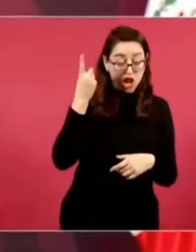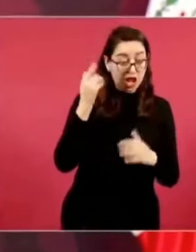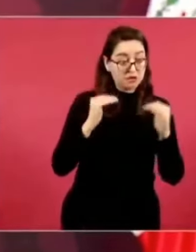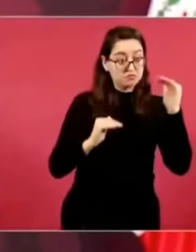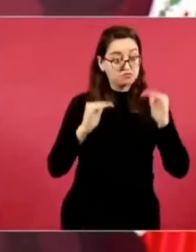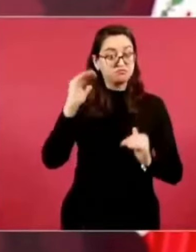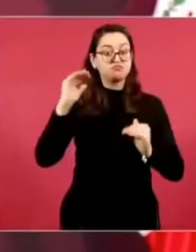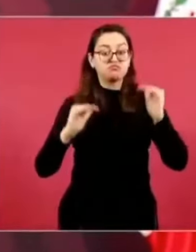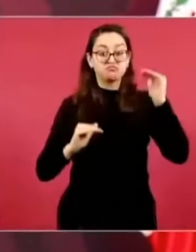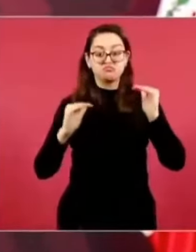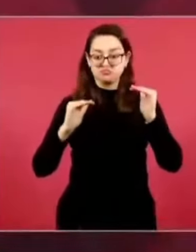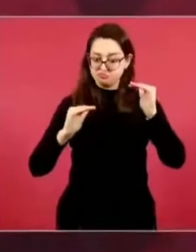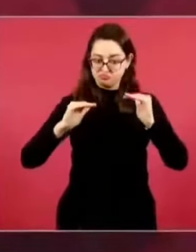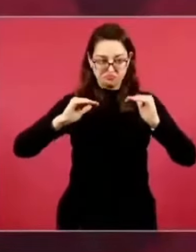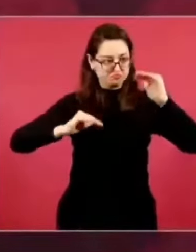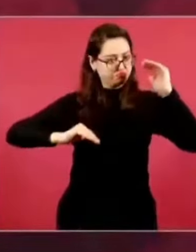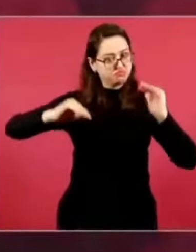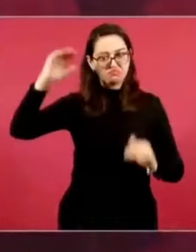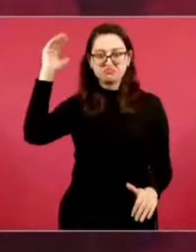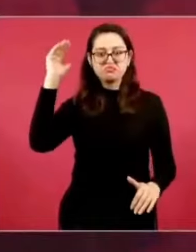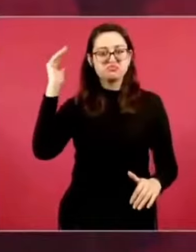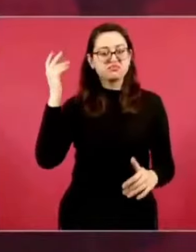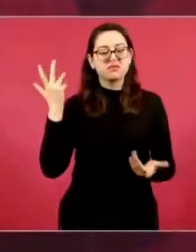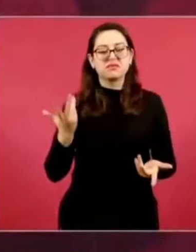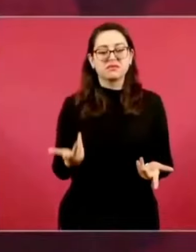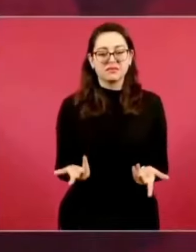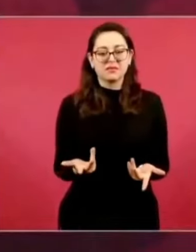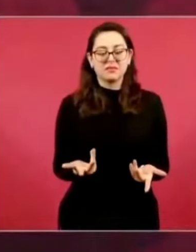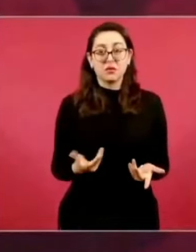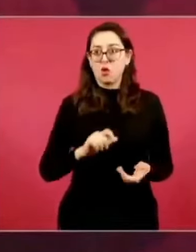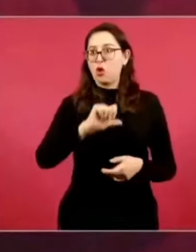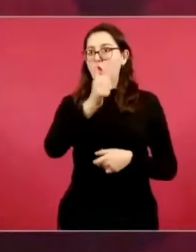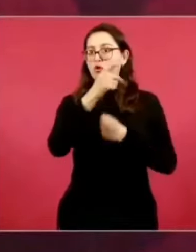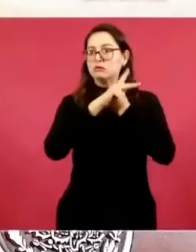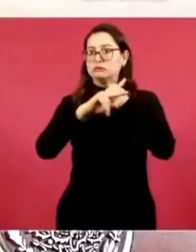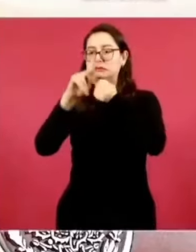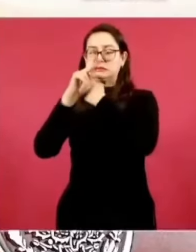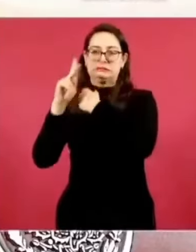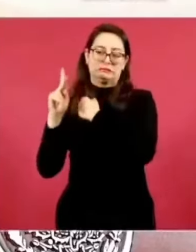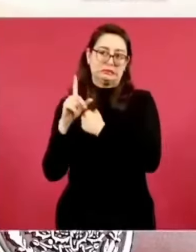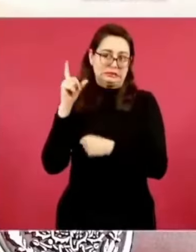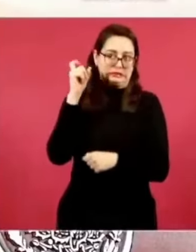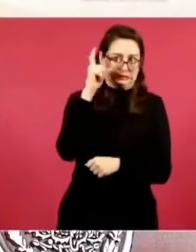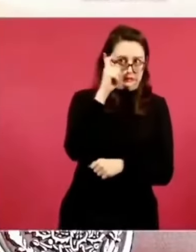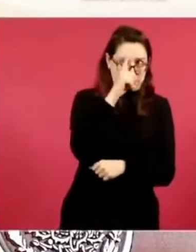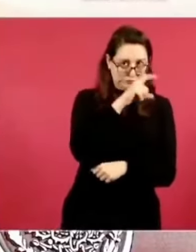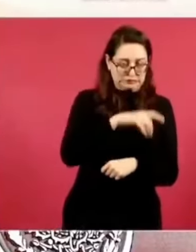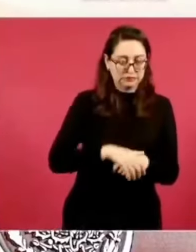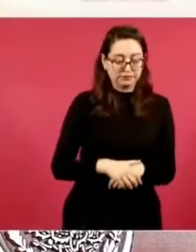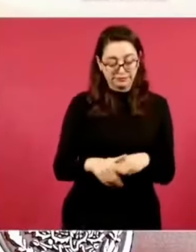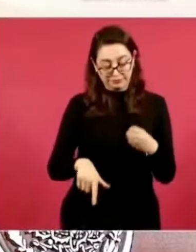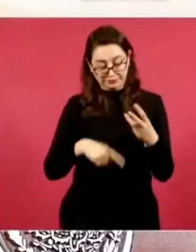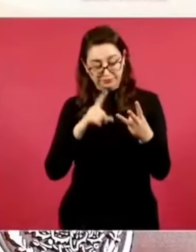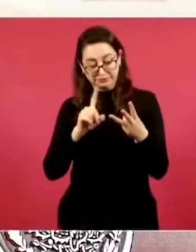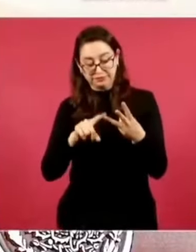con relación al dólar, que el salario mínimo en México